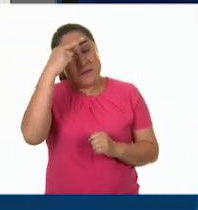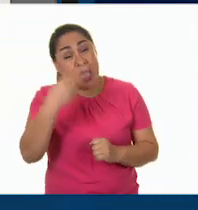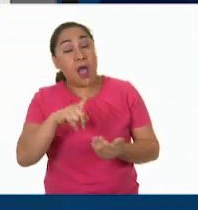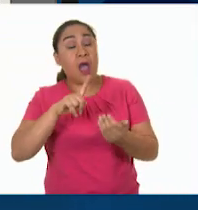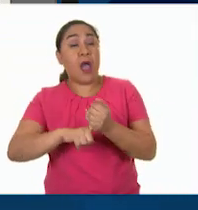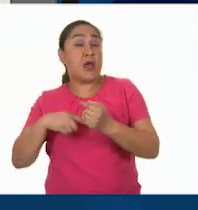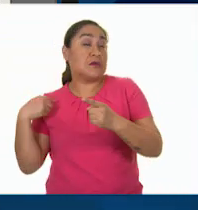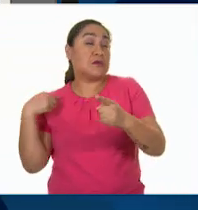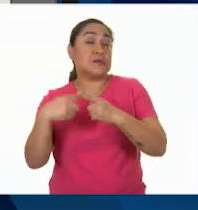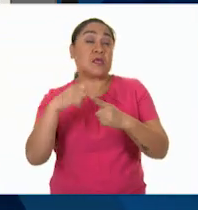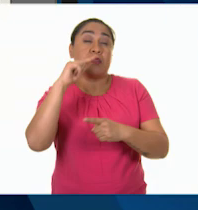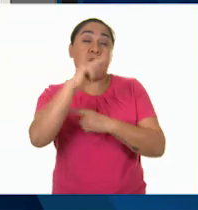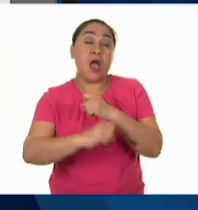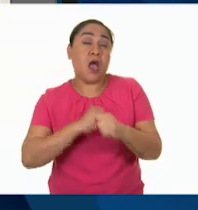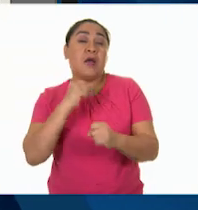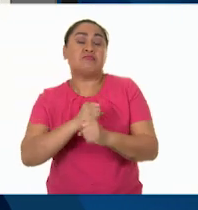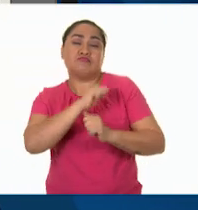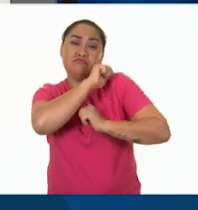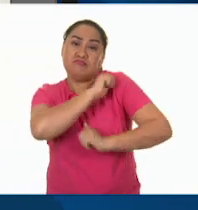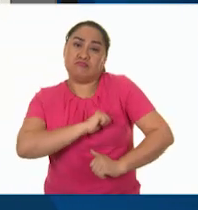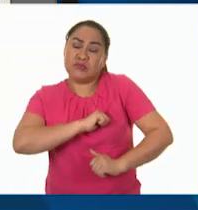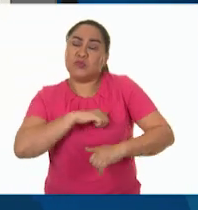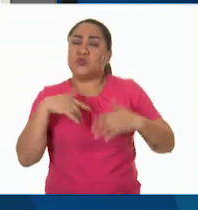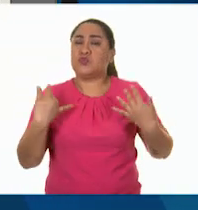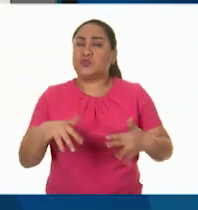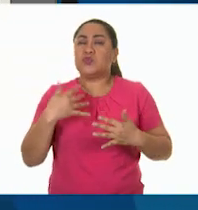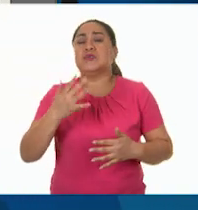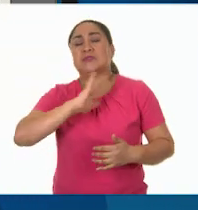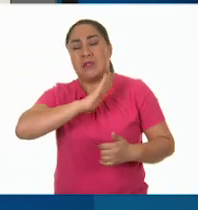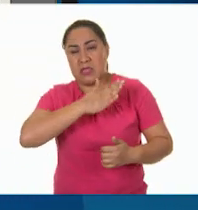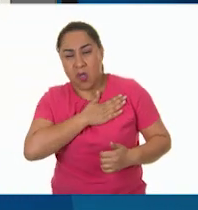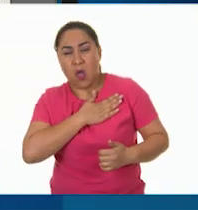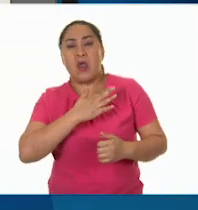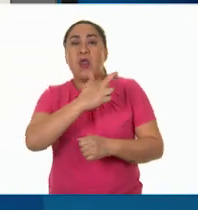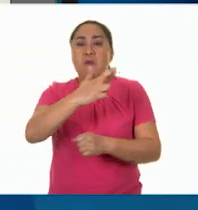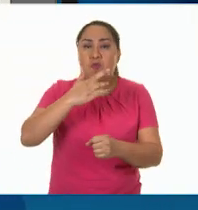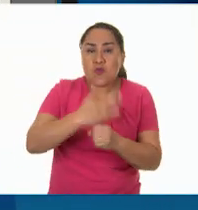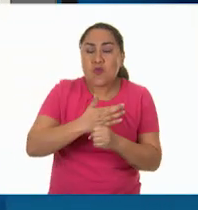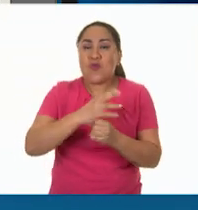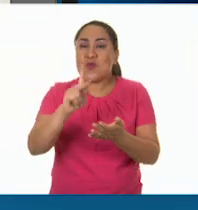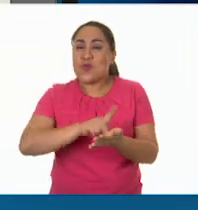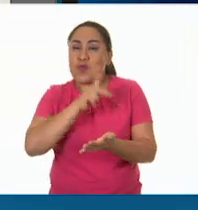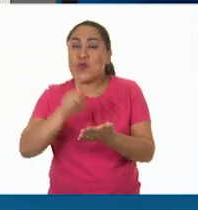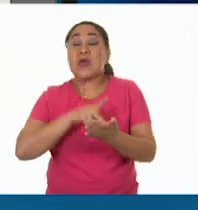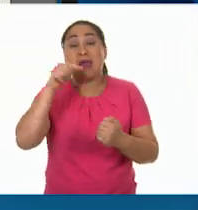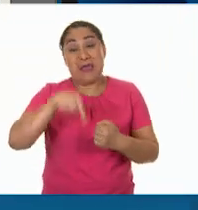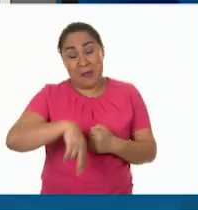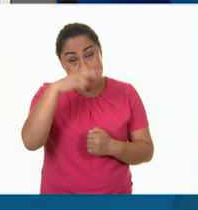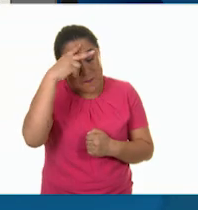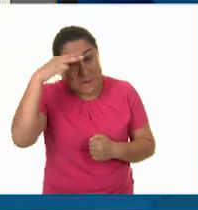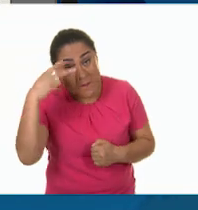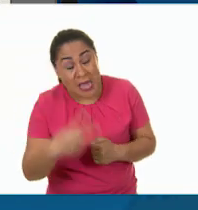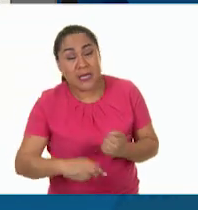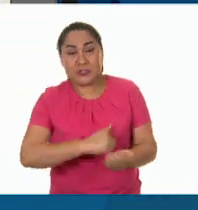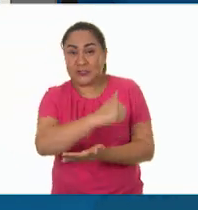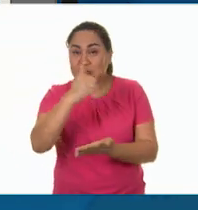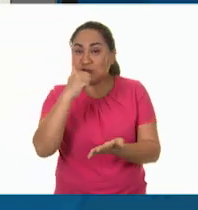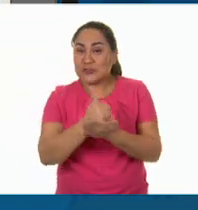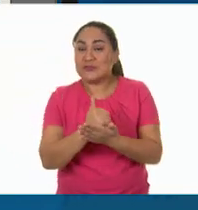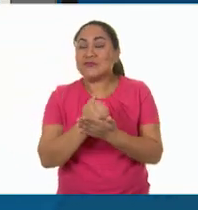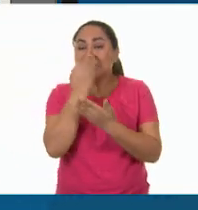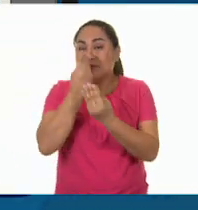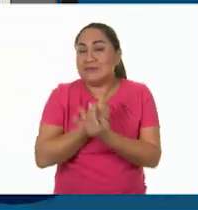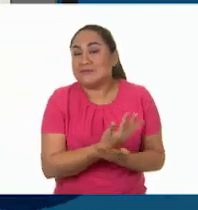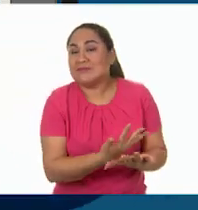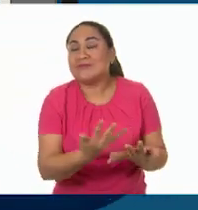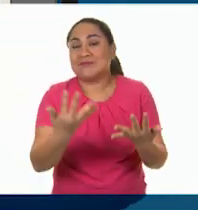siete siglos capital de un imperio, un virreinato y una república. México, ciudad de la primavera